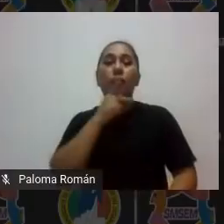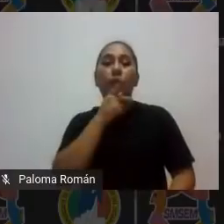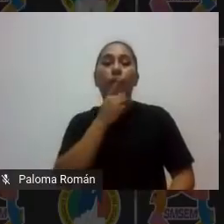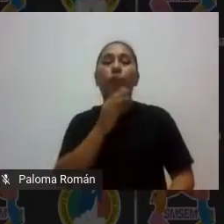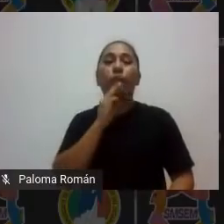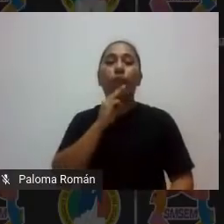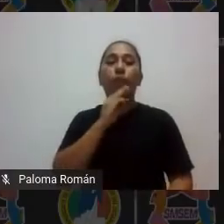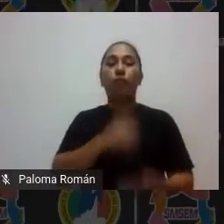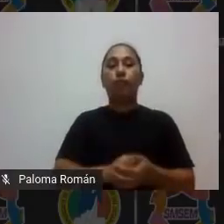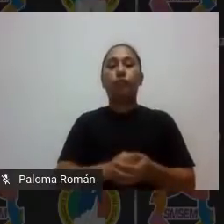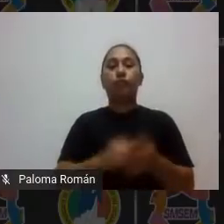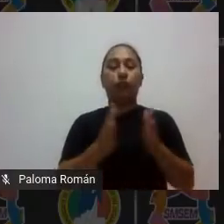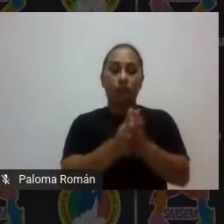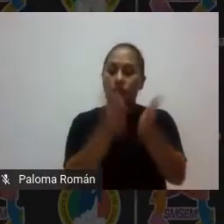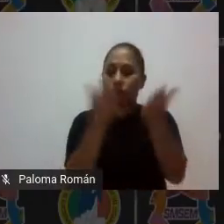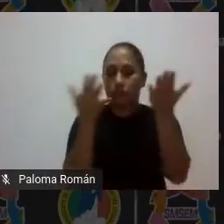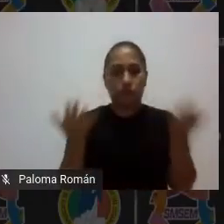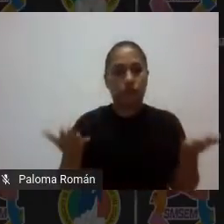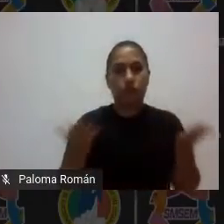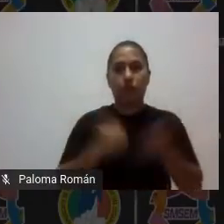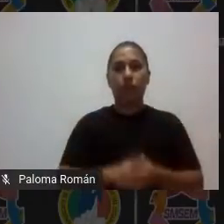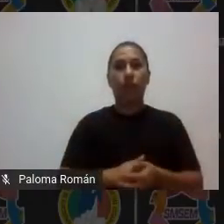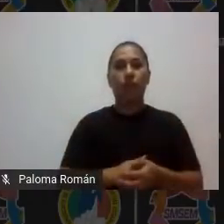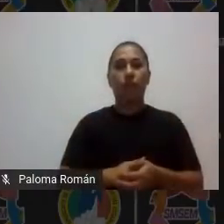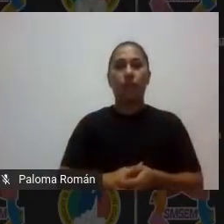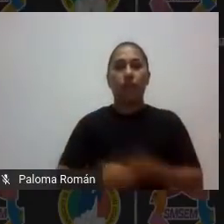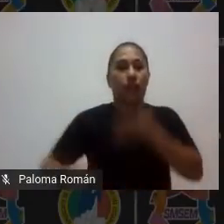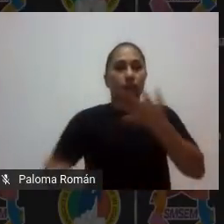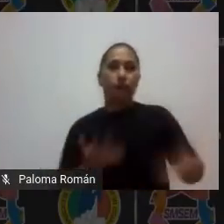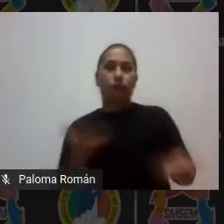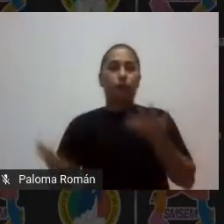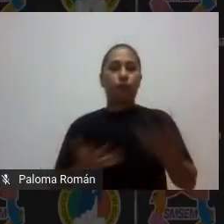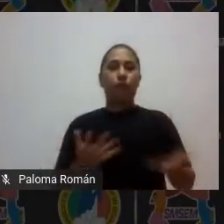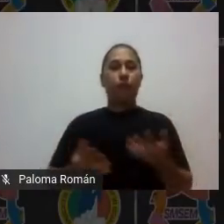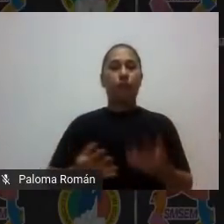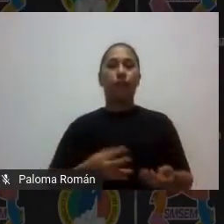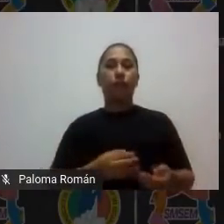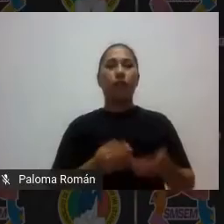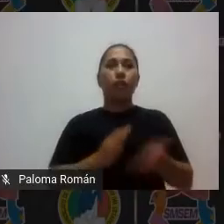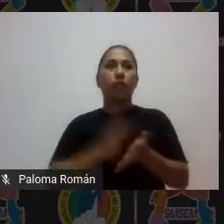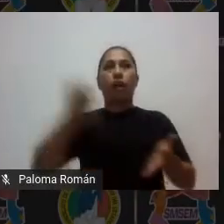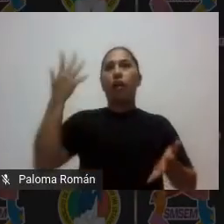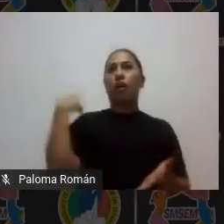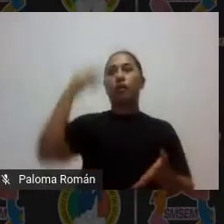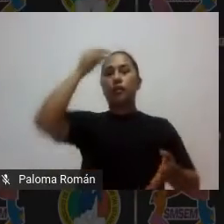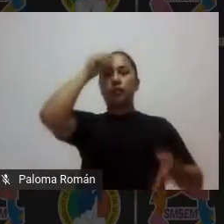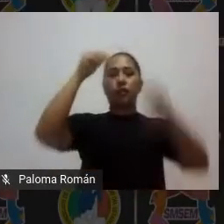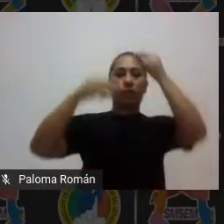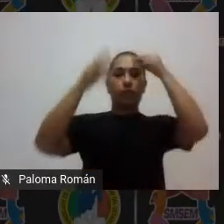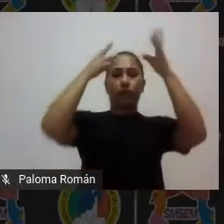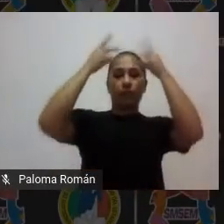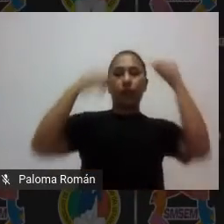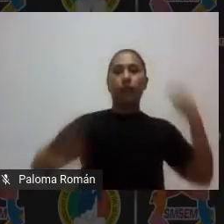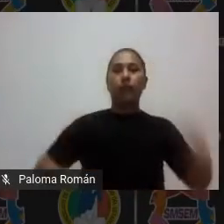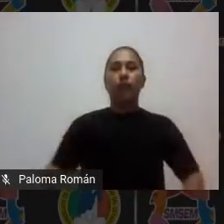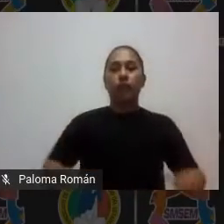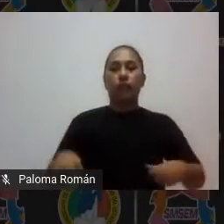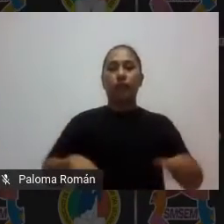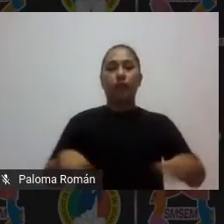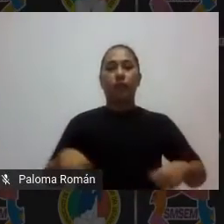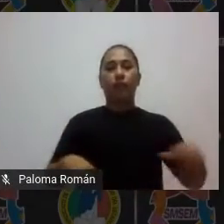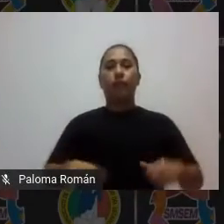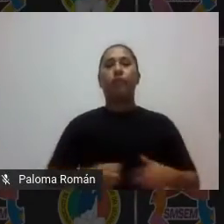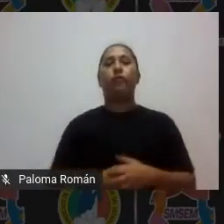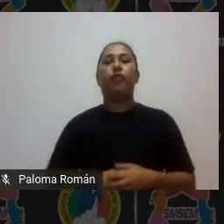estos momentos no la activación la exploración de saberes previos el acercamiento al tema la búsqueda de información primaria